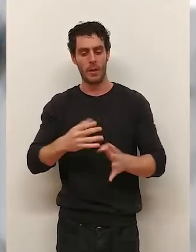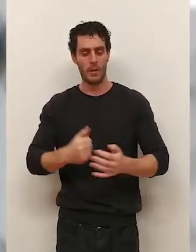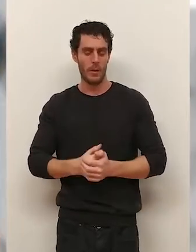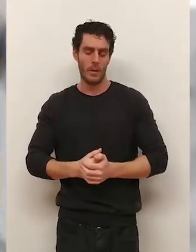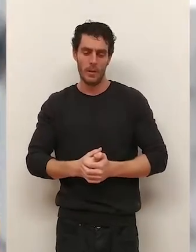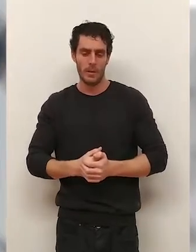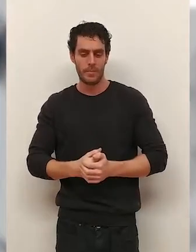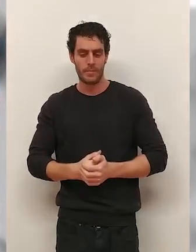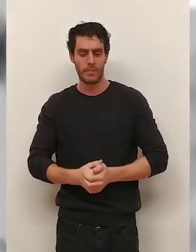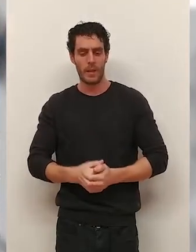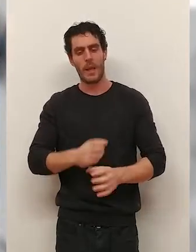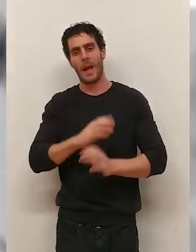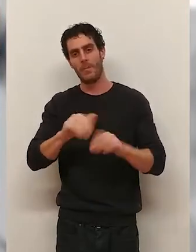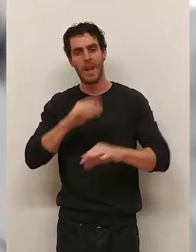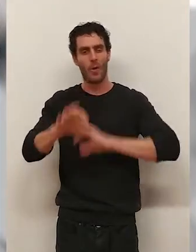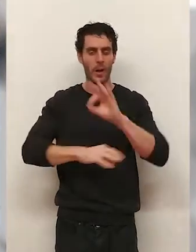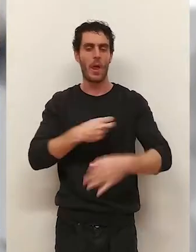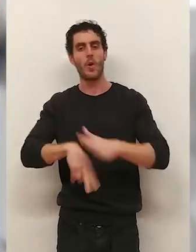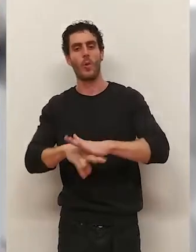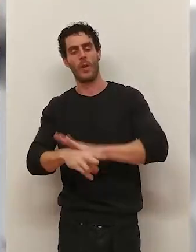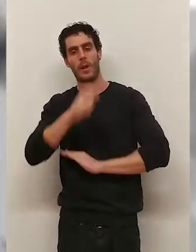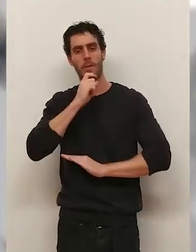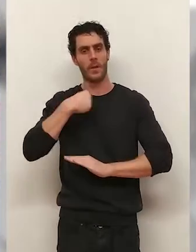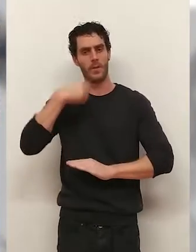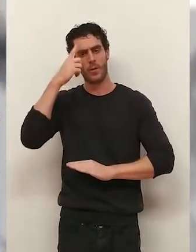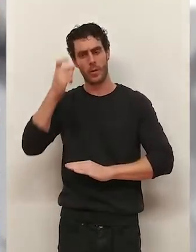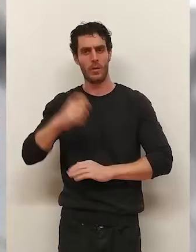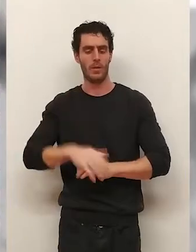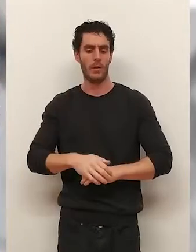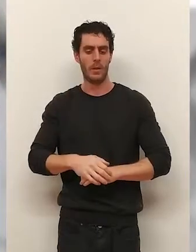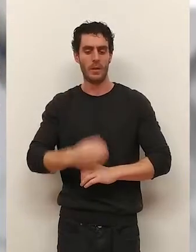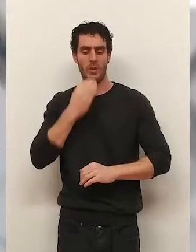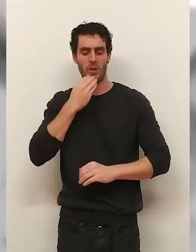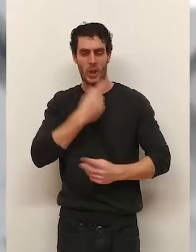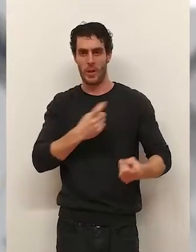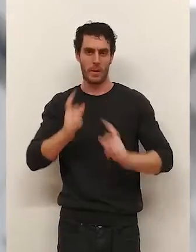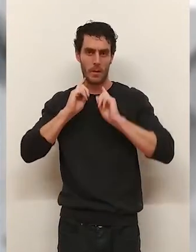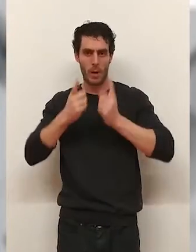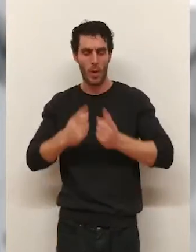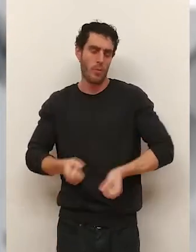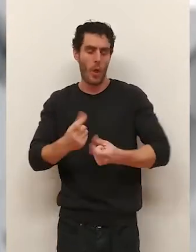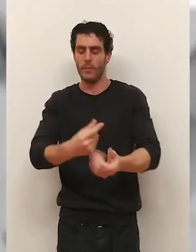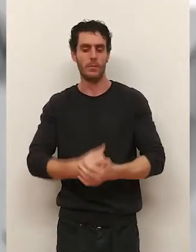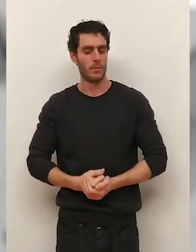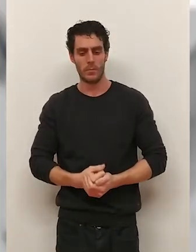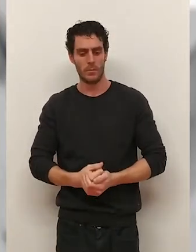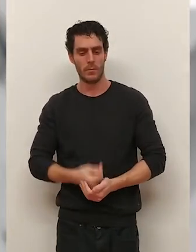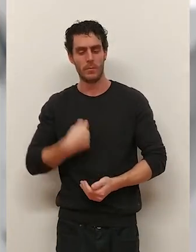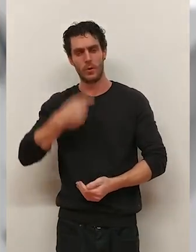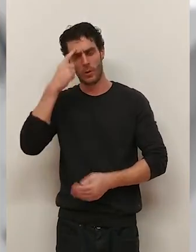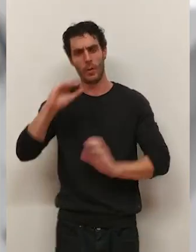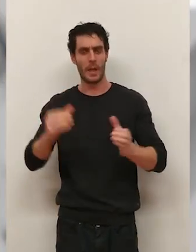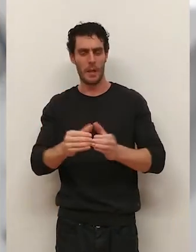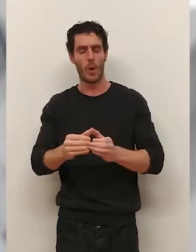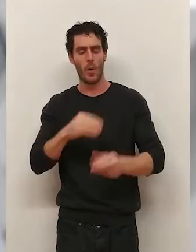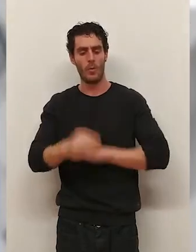vacío que dejan esos jugadores al final cuesta llegar y creo que la gente que tenga que dar el paso adelante lo ha dado y en ese aspecto pues bueno yo